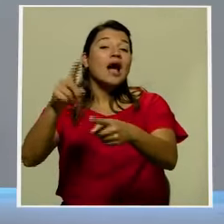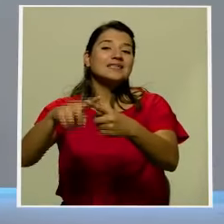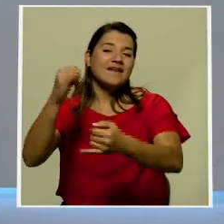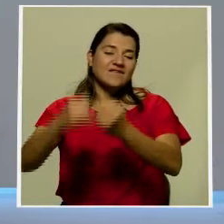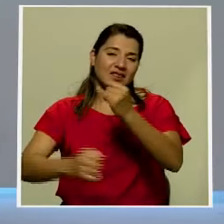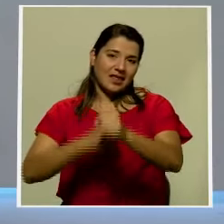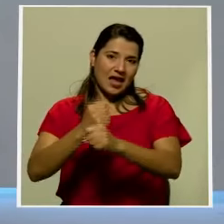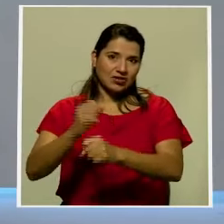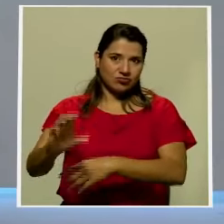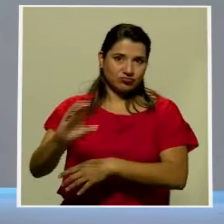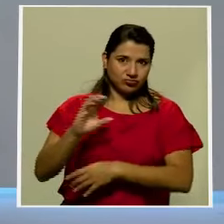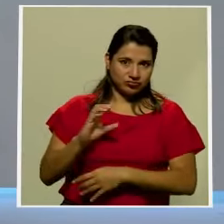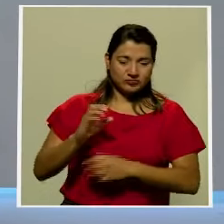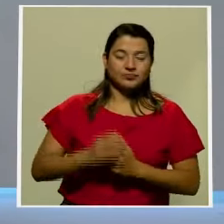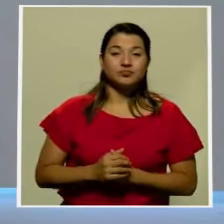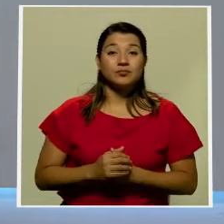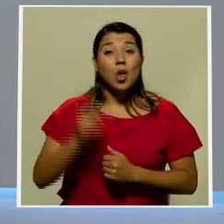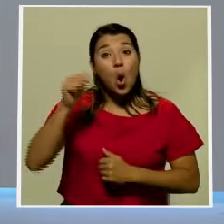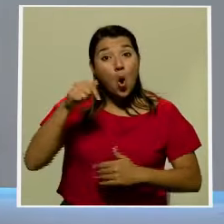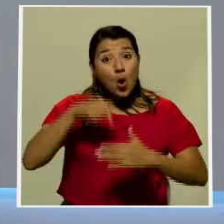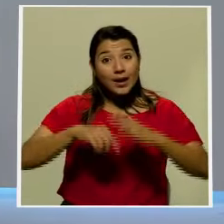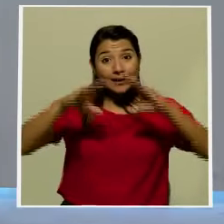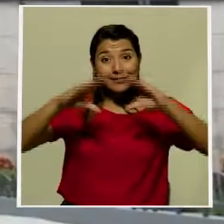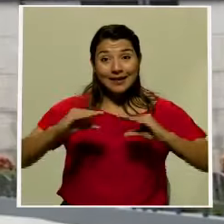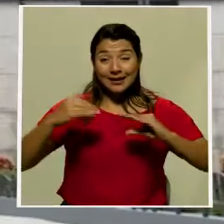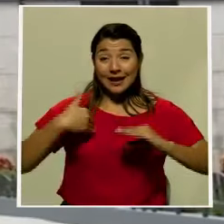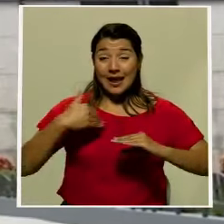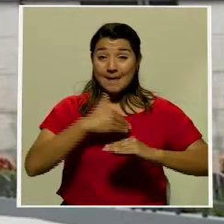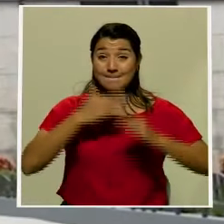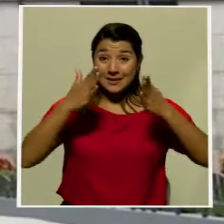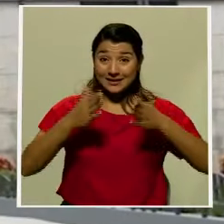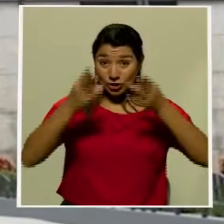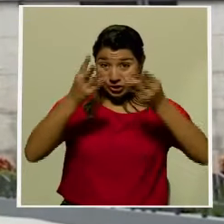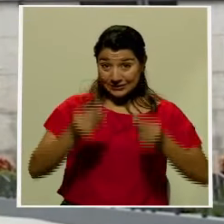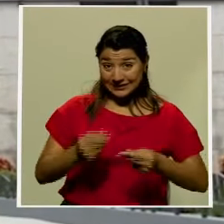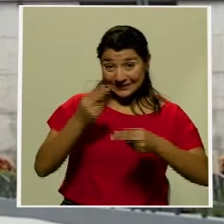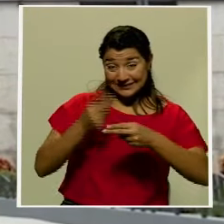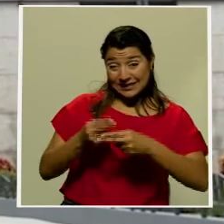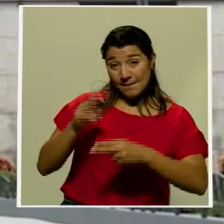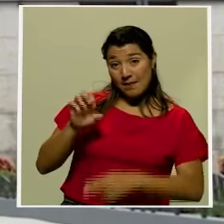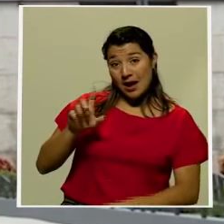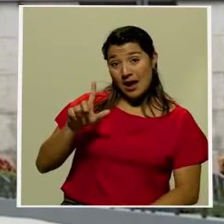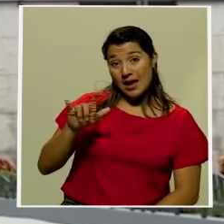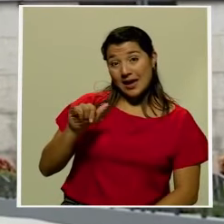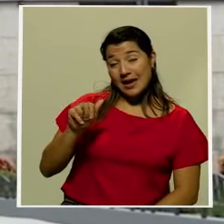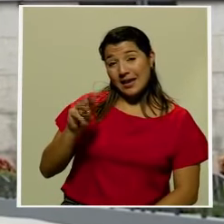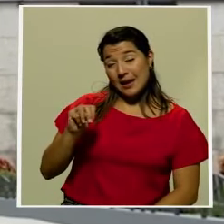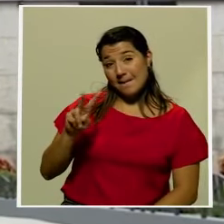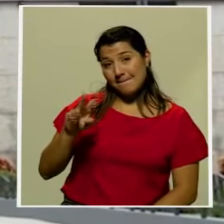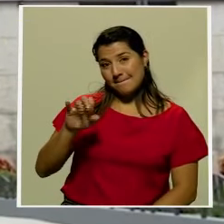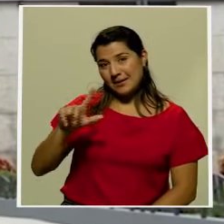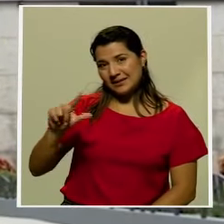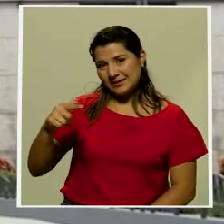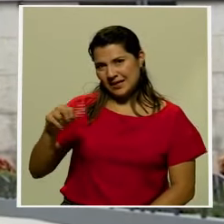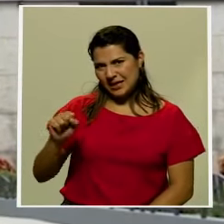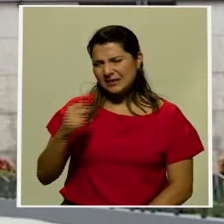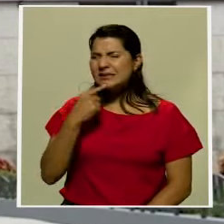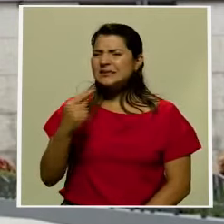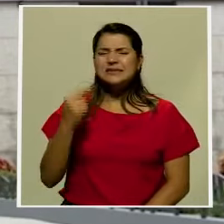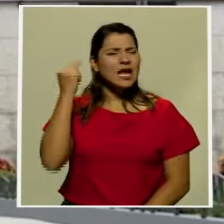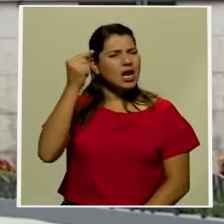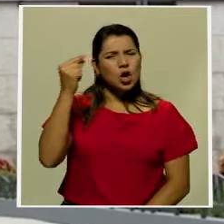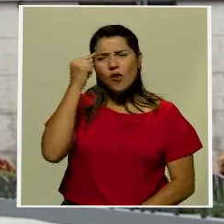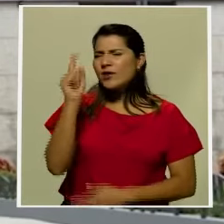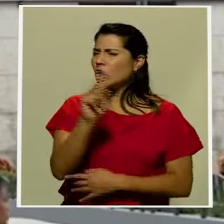Y en otros temas, en horas de la tarde, el ministro de Hacienda Elian Villegas señaló que el gobierno no considera un aumento del IVA al 14